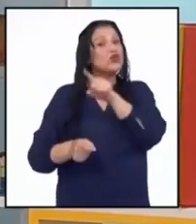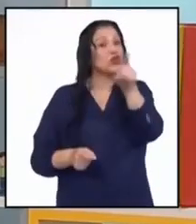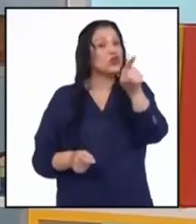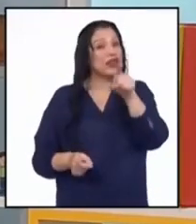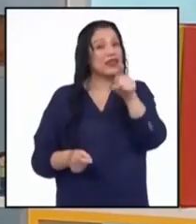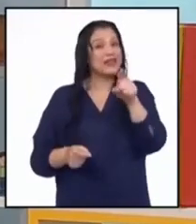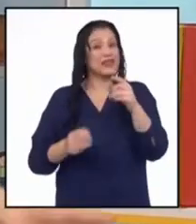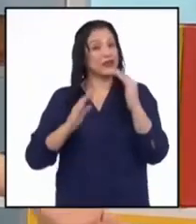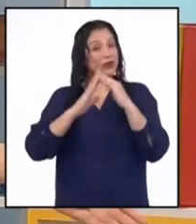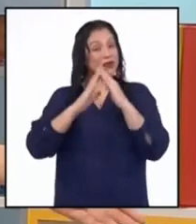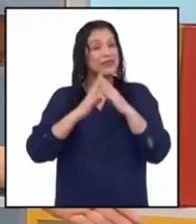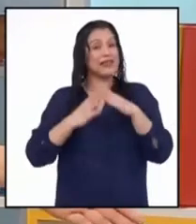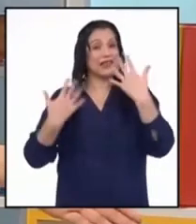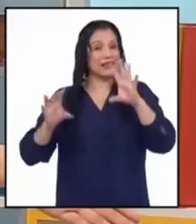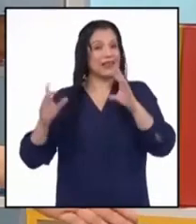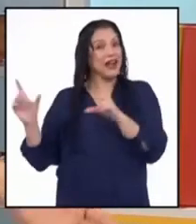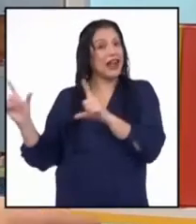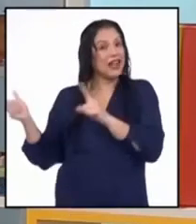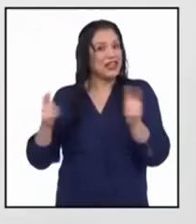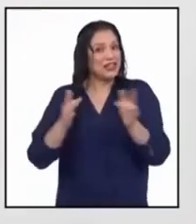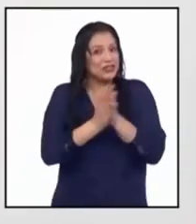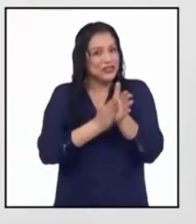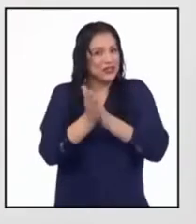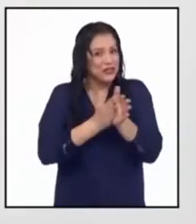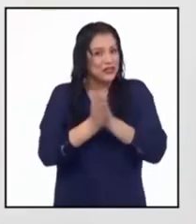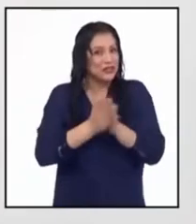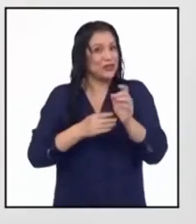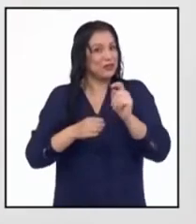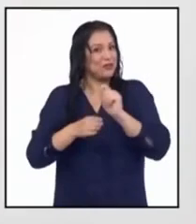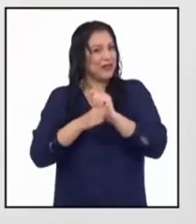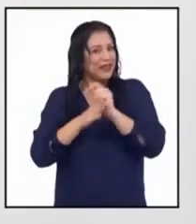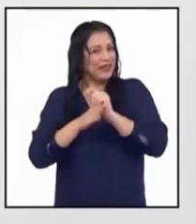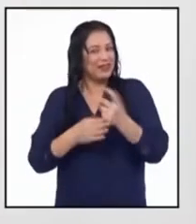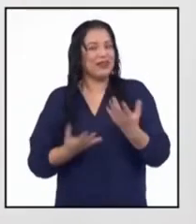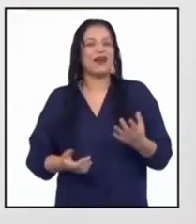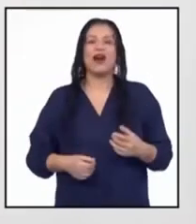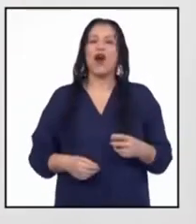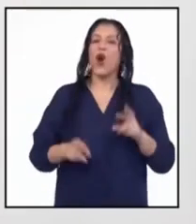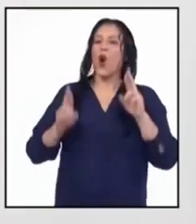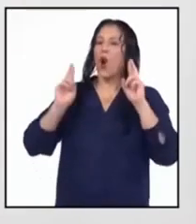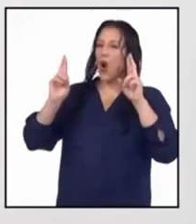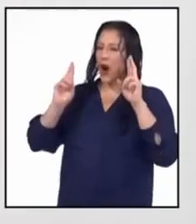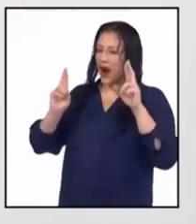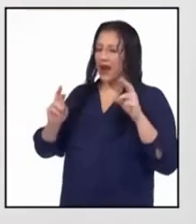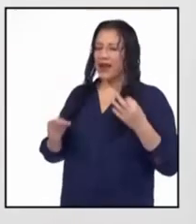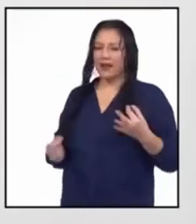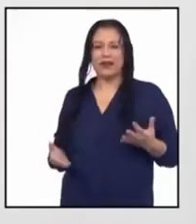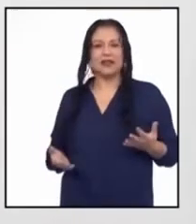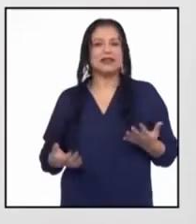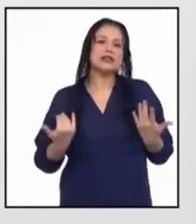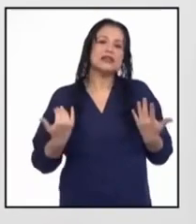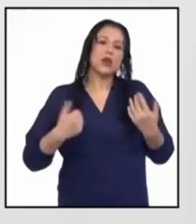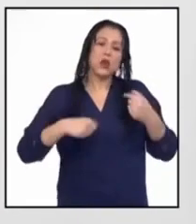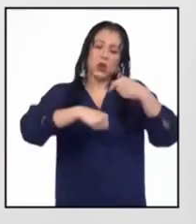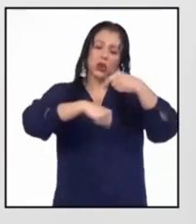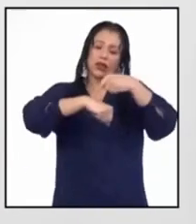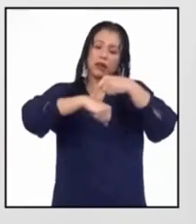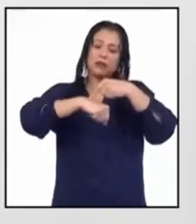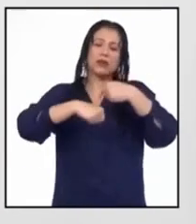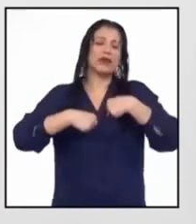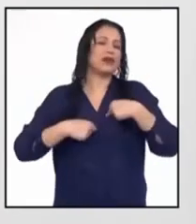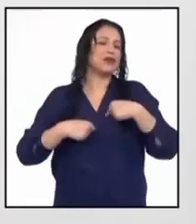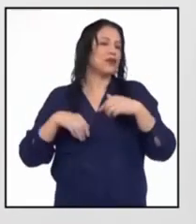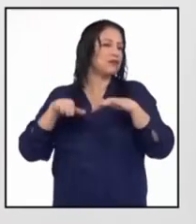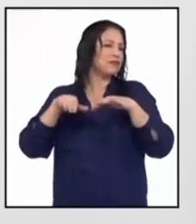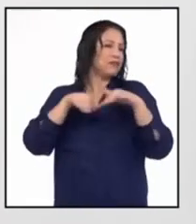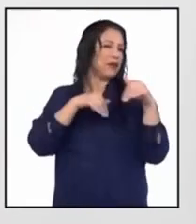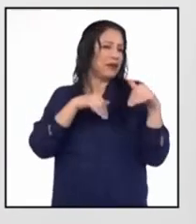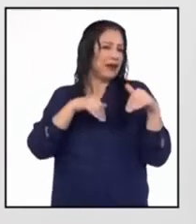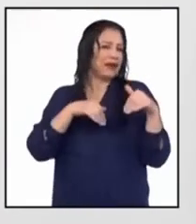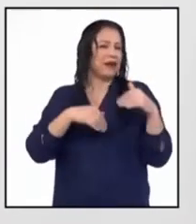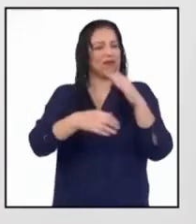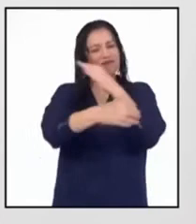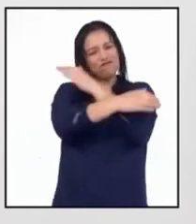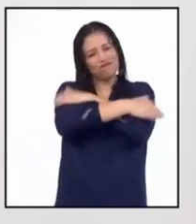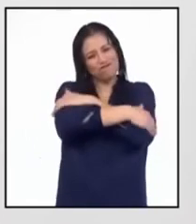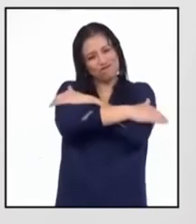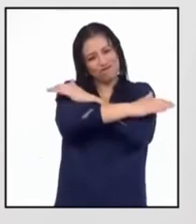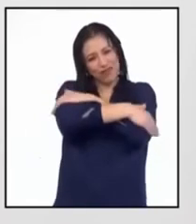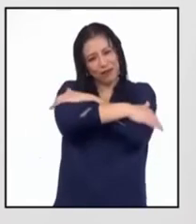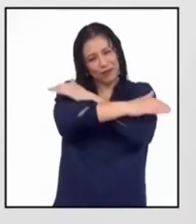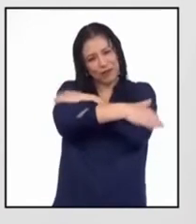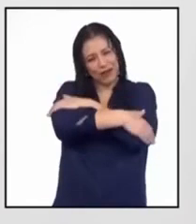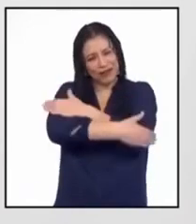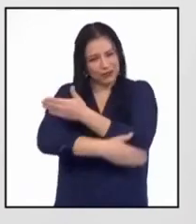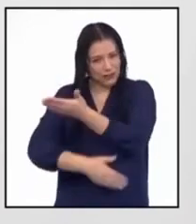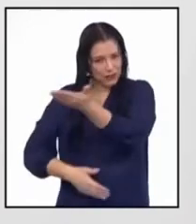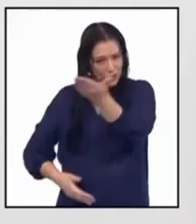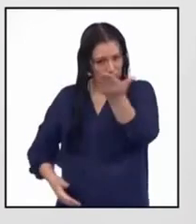listas y listos para lo que se viene, profesora. Espero que así sea. Llegó la hora de retirarme. Un fuerte abrazo